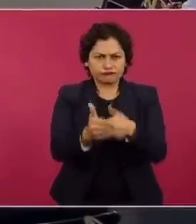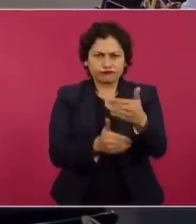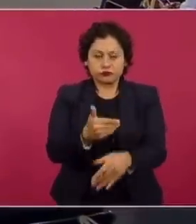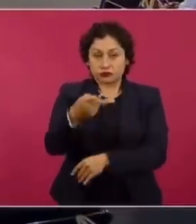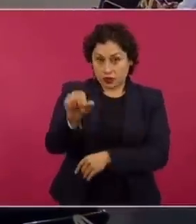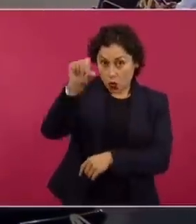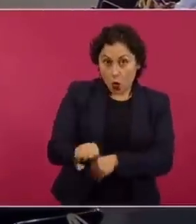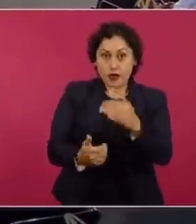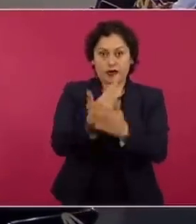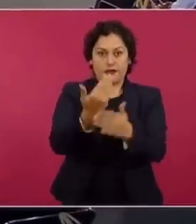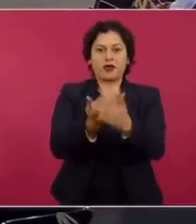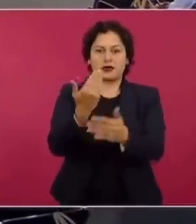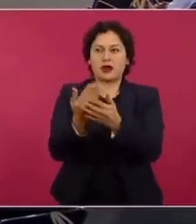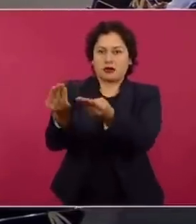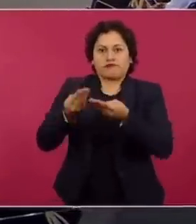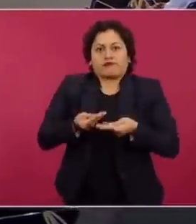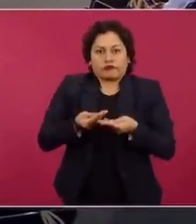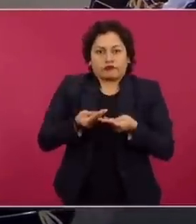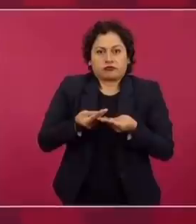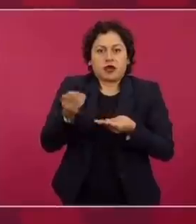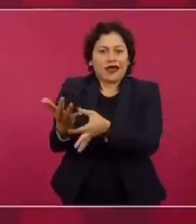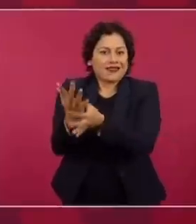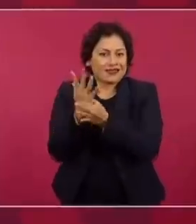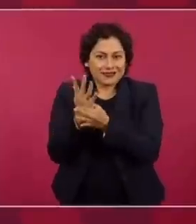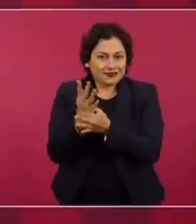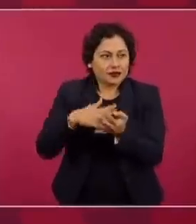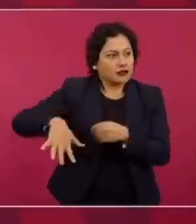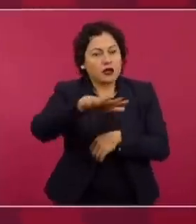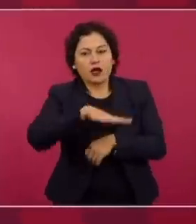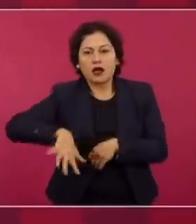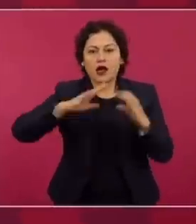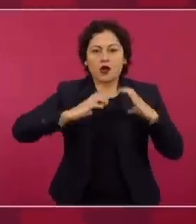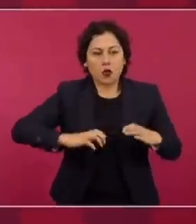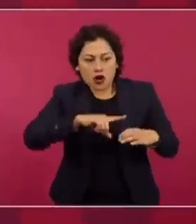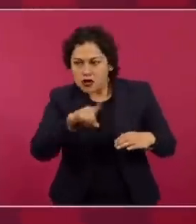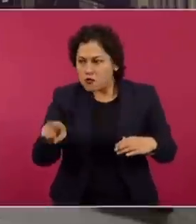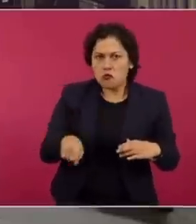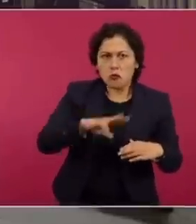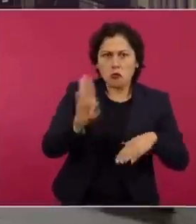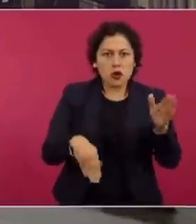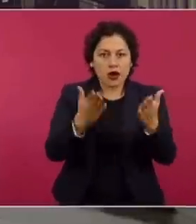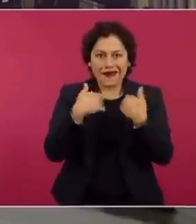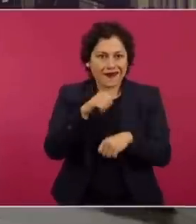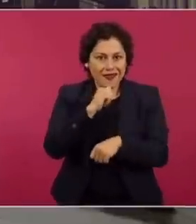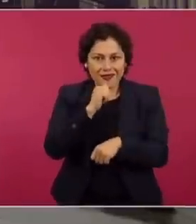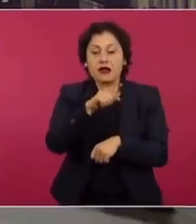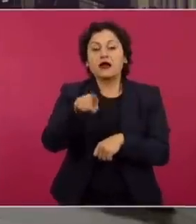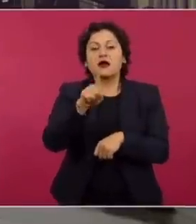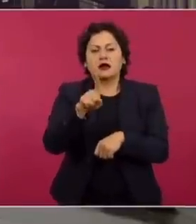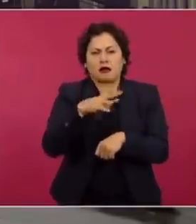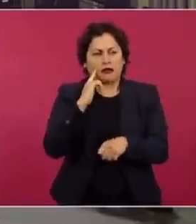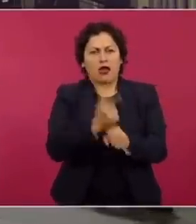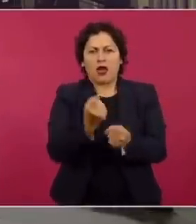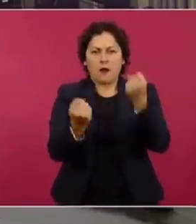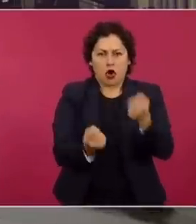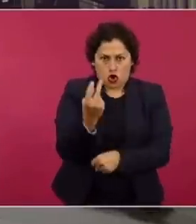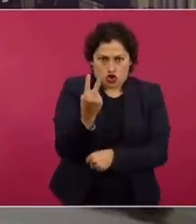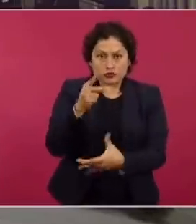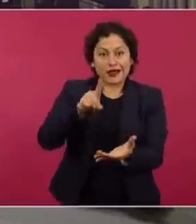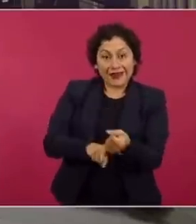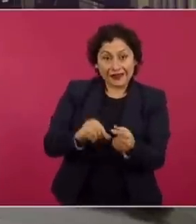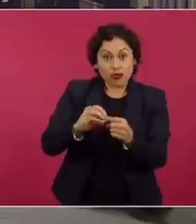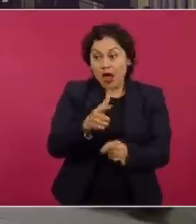hoy en la mañana el informe que nos dieron no han encontrado cuerpos, sí, dos vehículos, casquillos, en unas